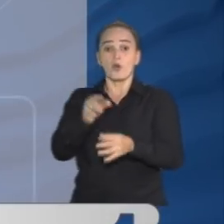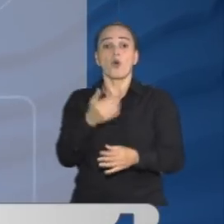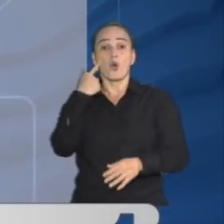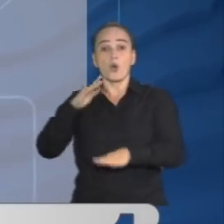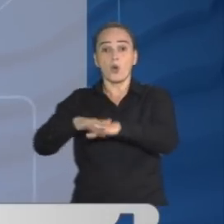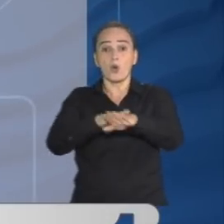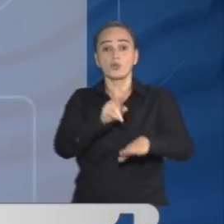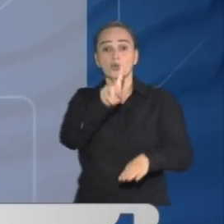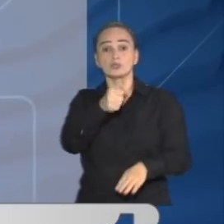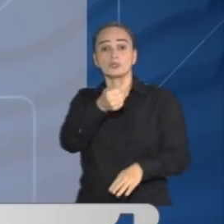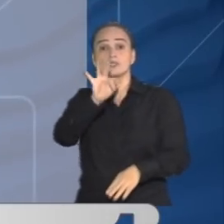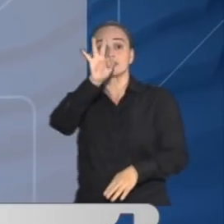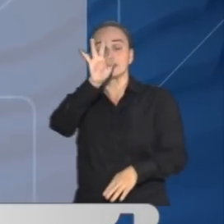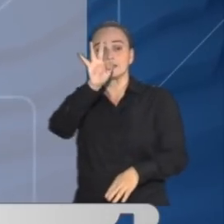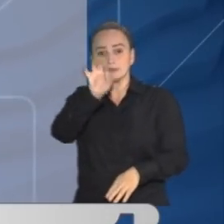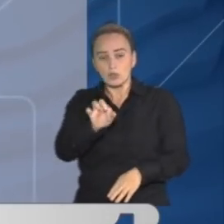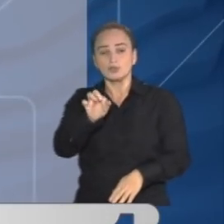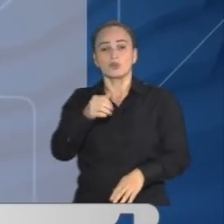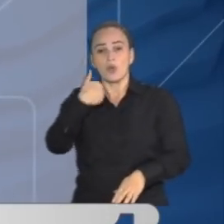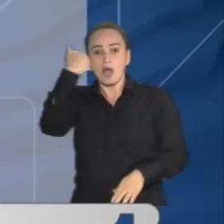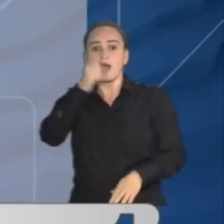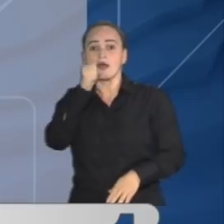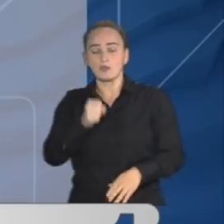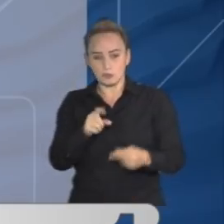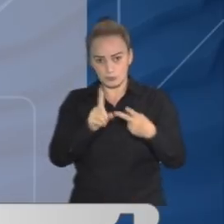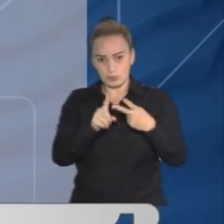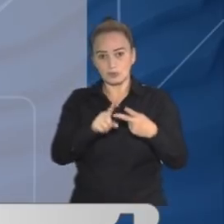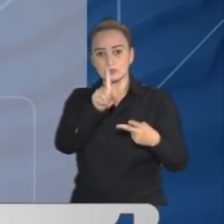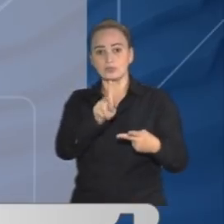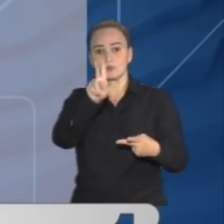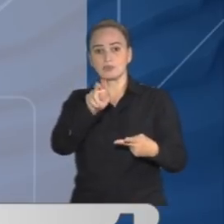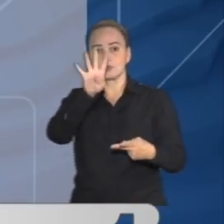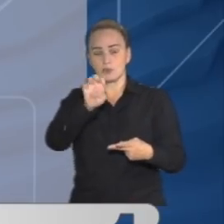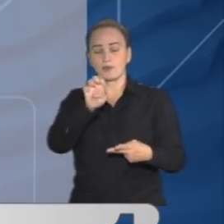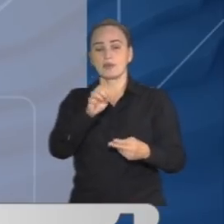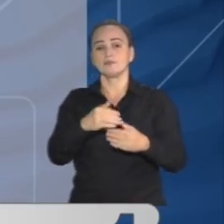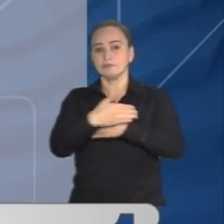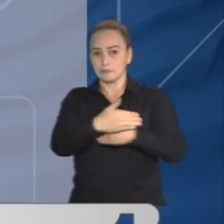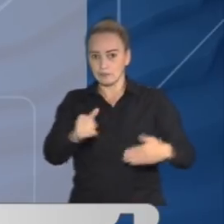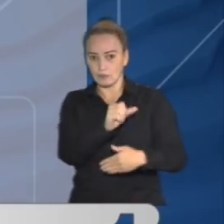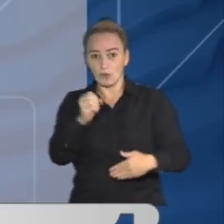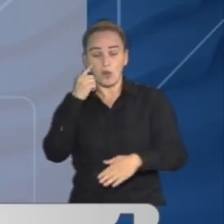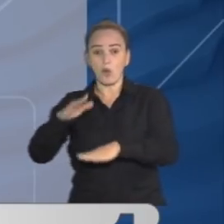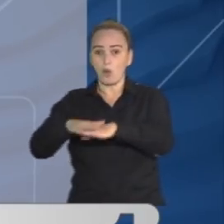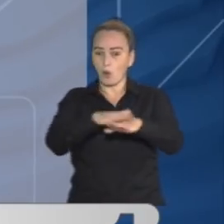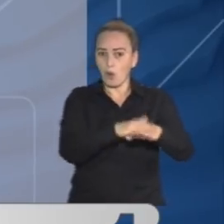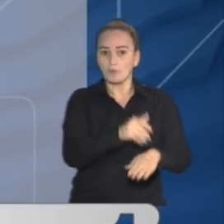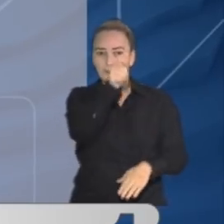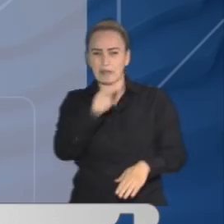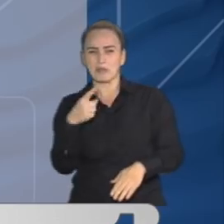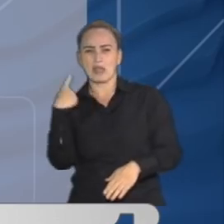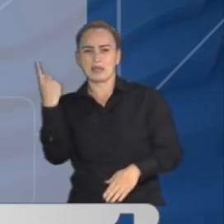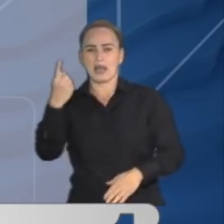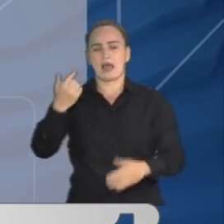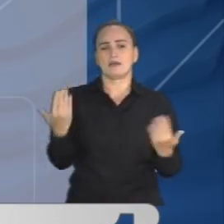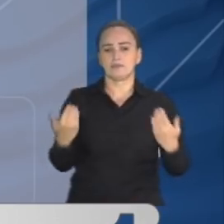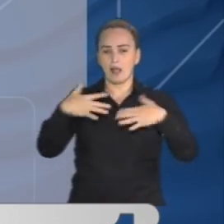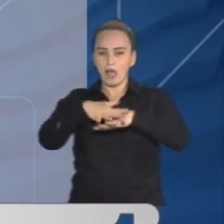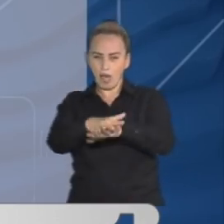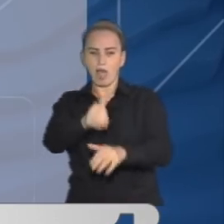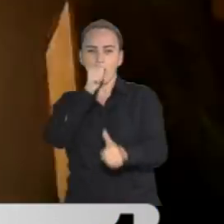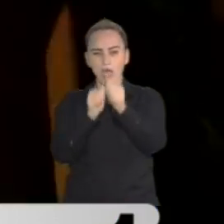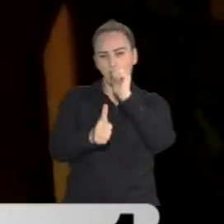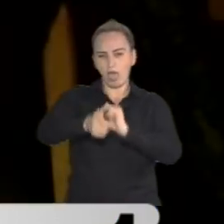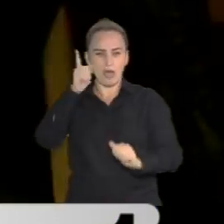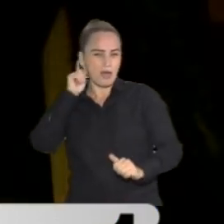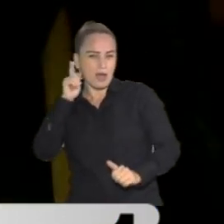217 adultos y 129 menores de edad. Las personas que han resultado lesionadas por combinar pólvora